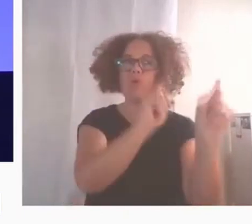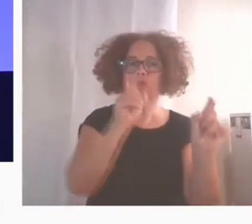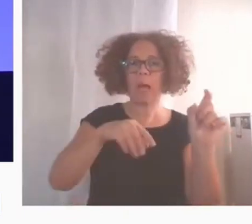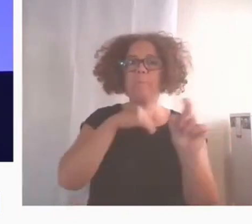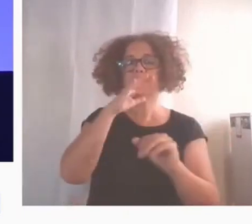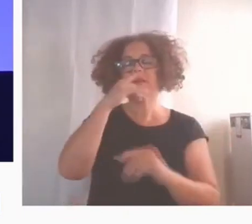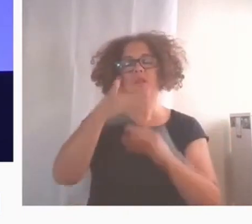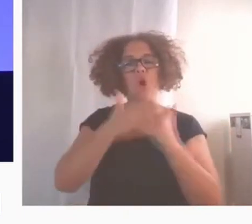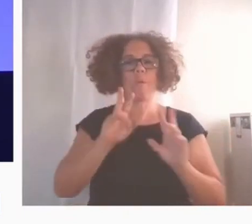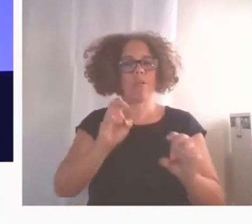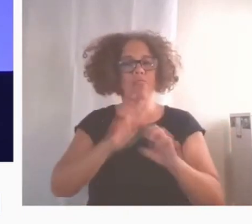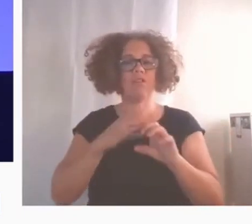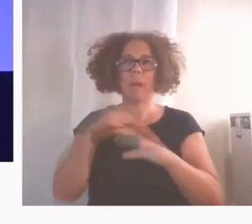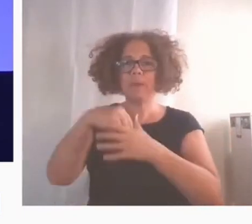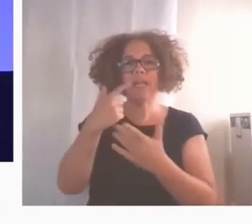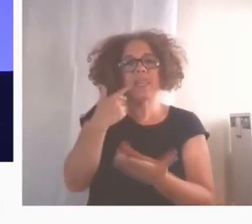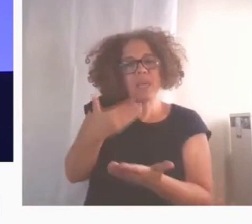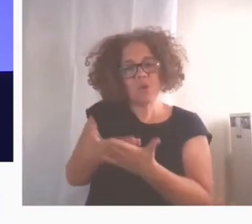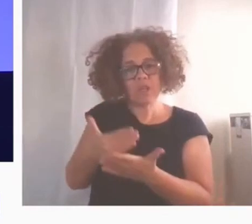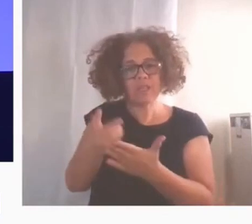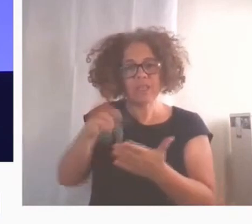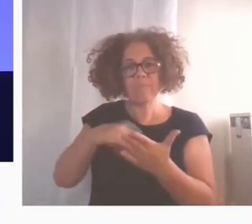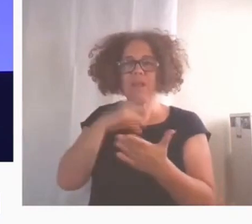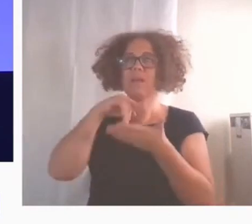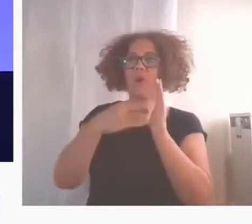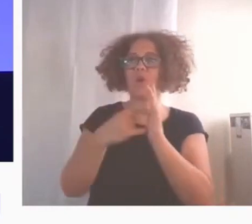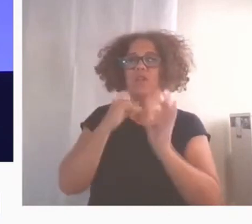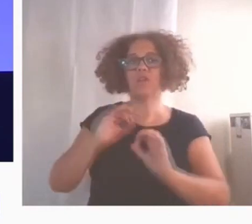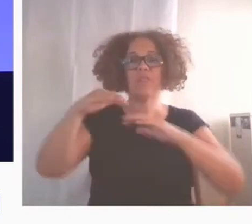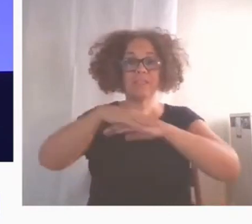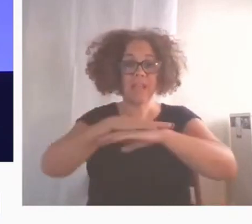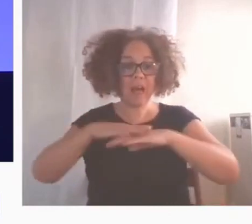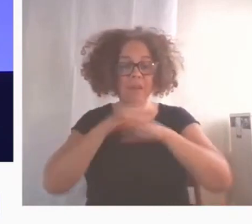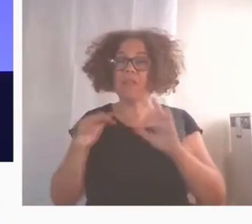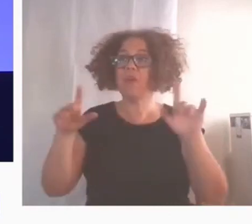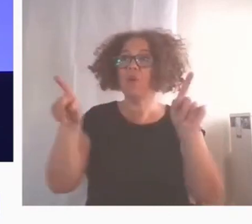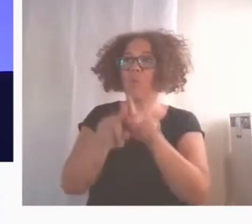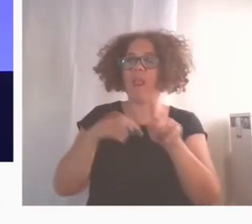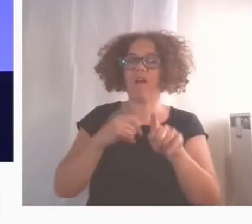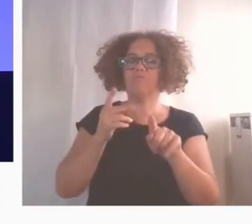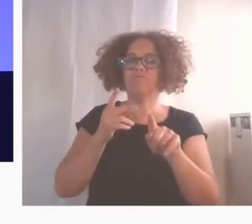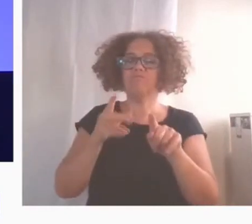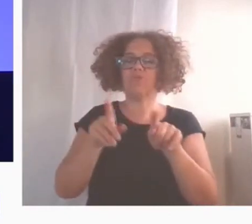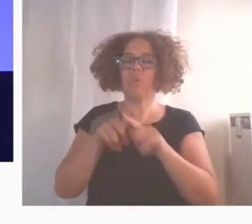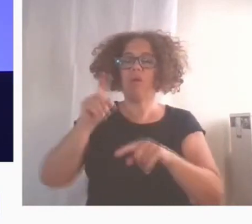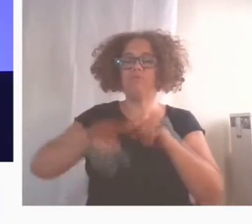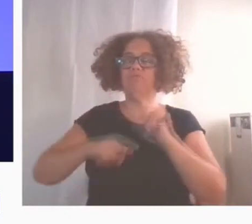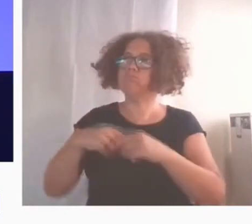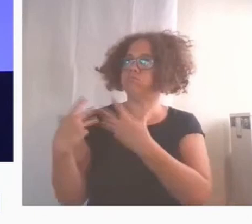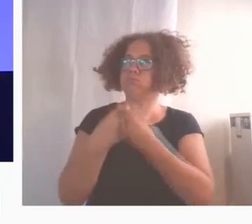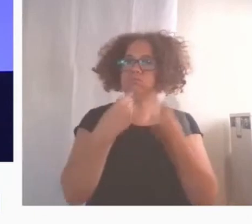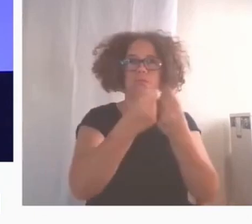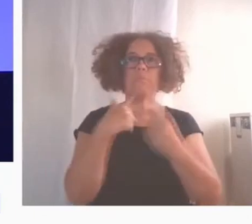y demostración de que los proyectos trabajados desde la base, conectando a los actores adecuados, mirando hacia las